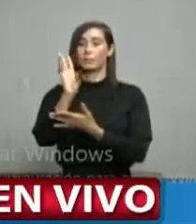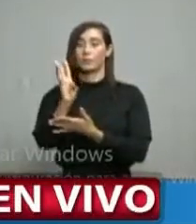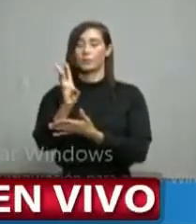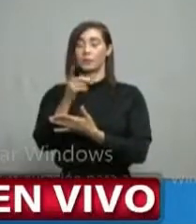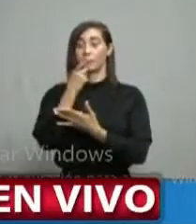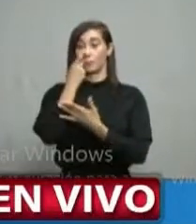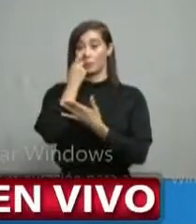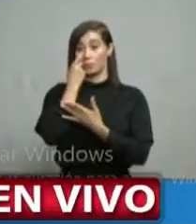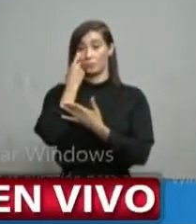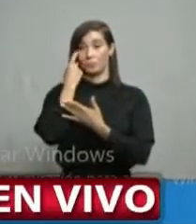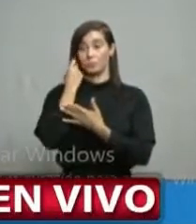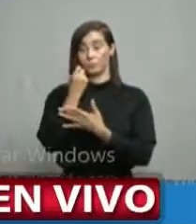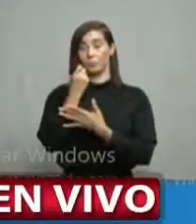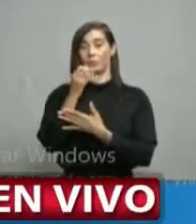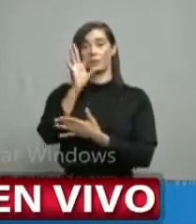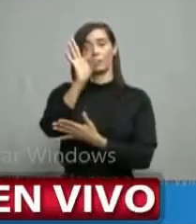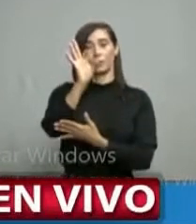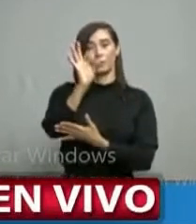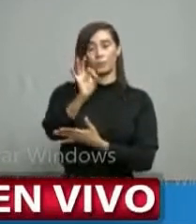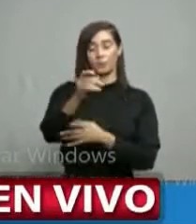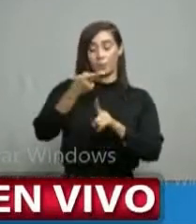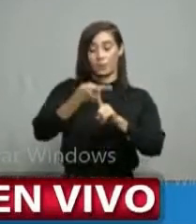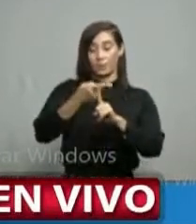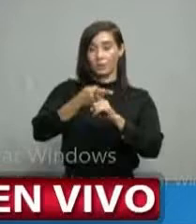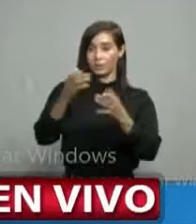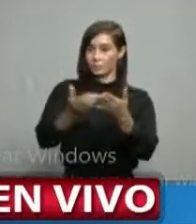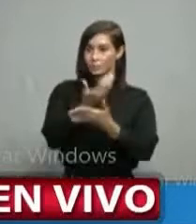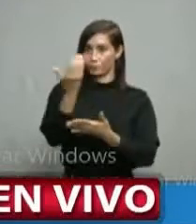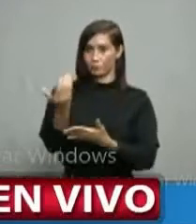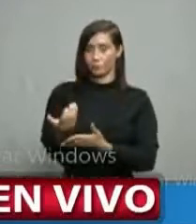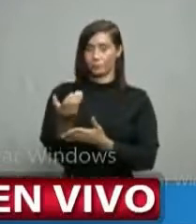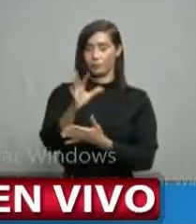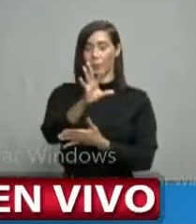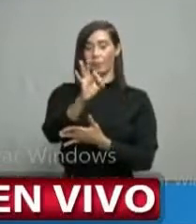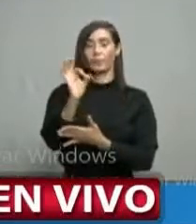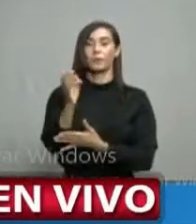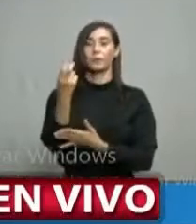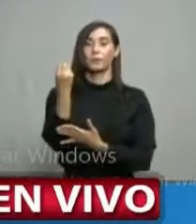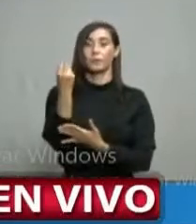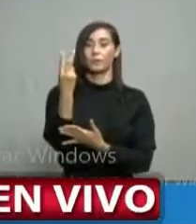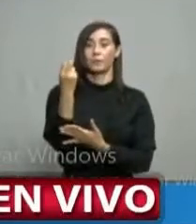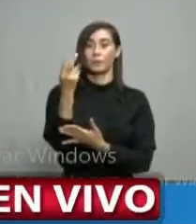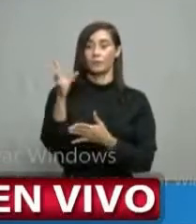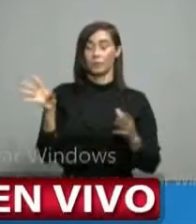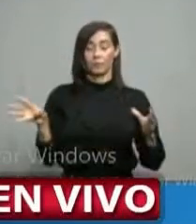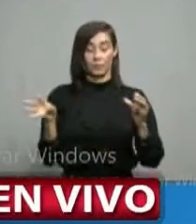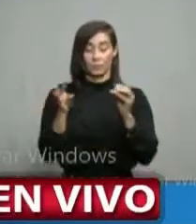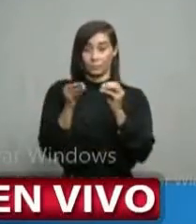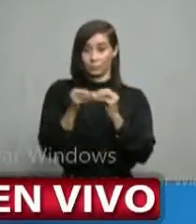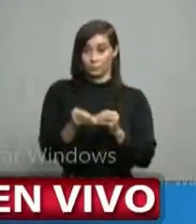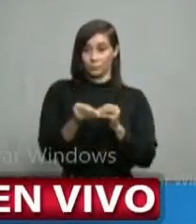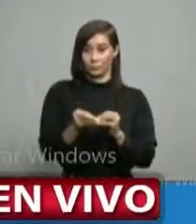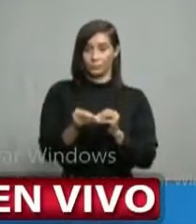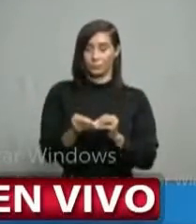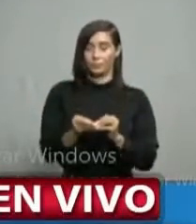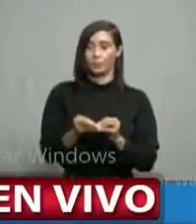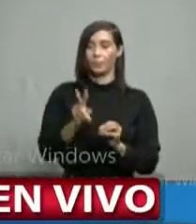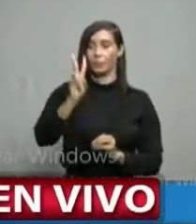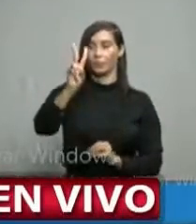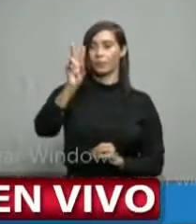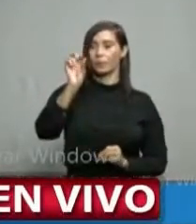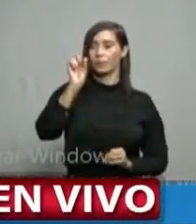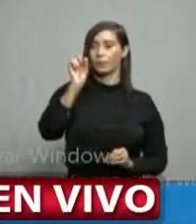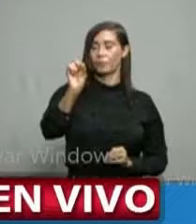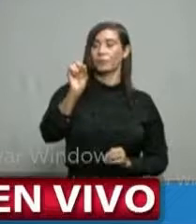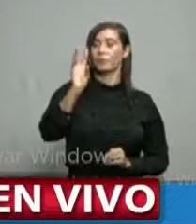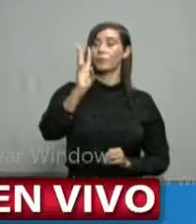pruebas realizadas, 9 casos nuevos, 912 acumulados, 12